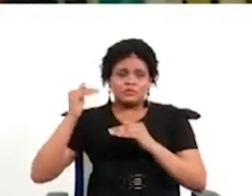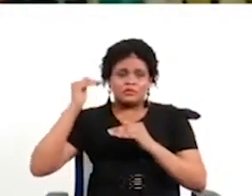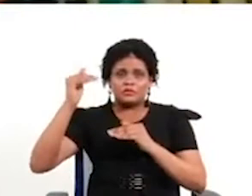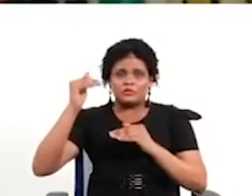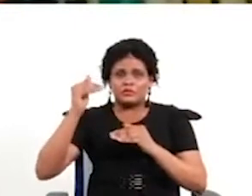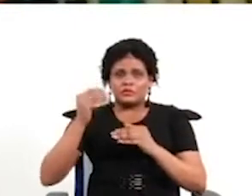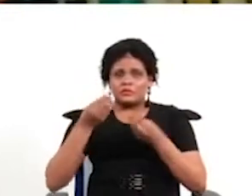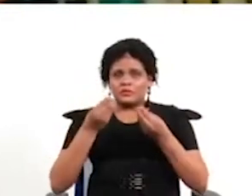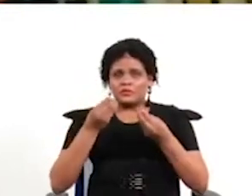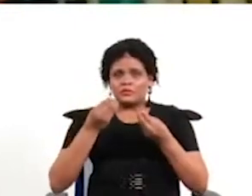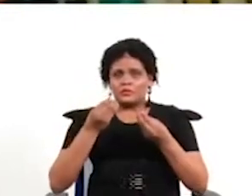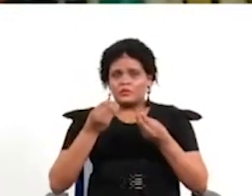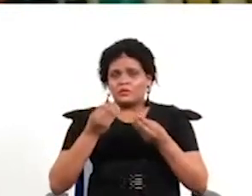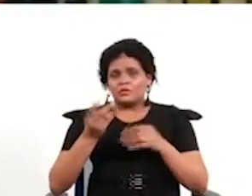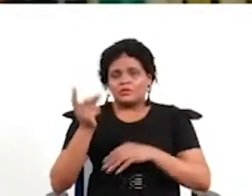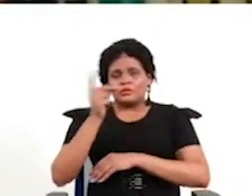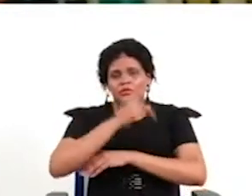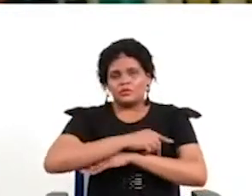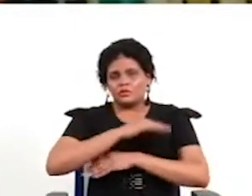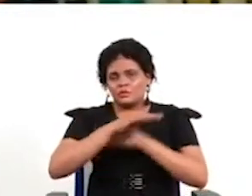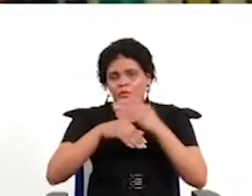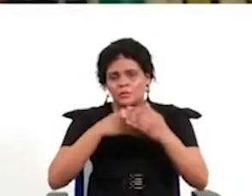controvertida y que deberíamos discutir más